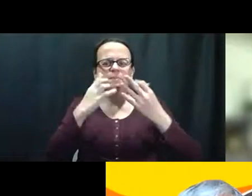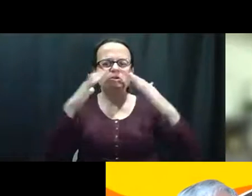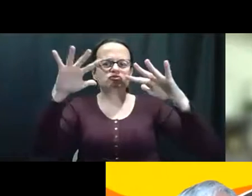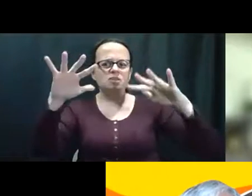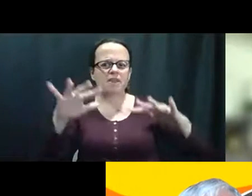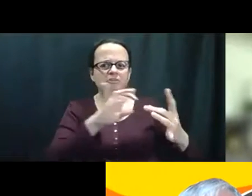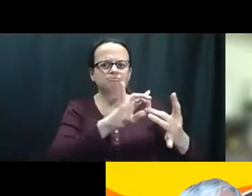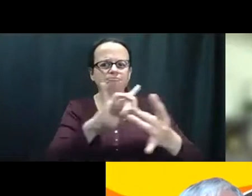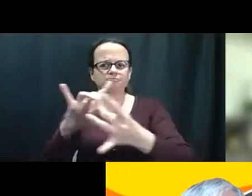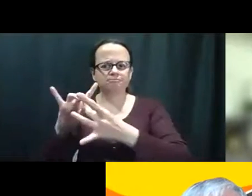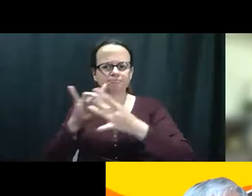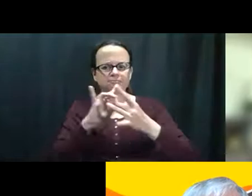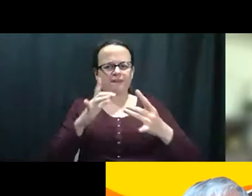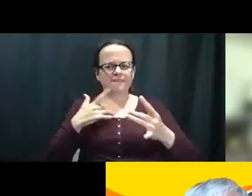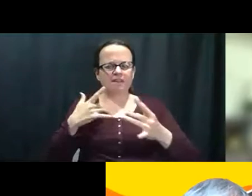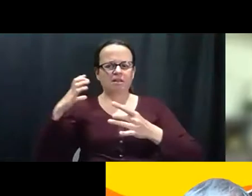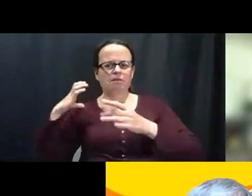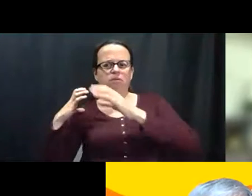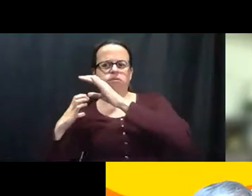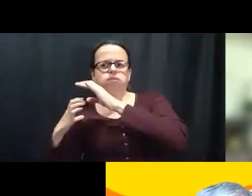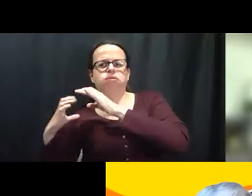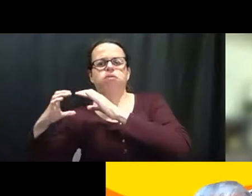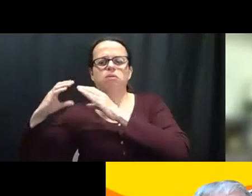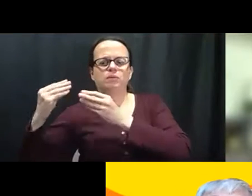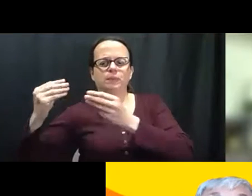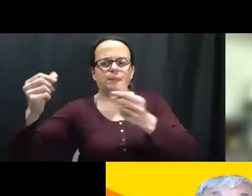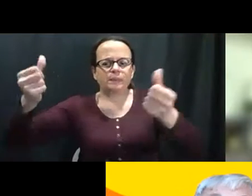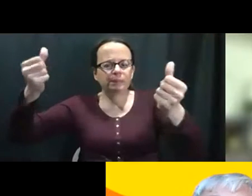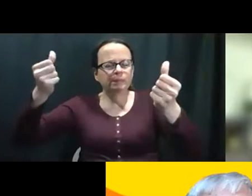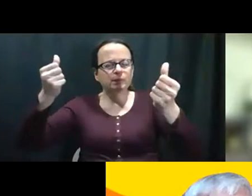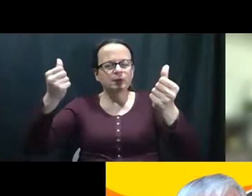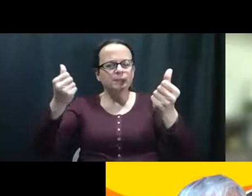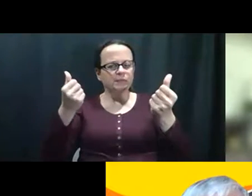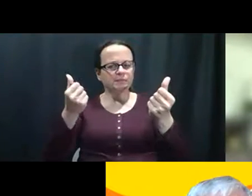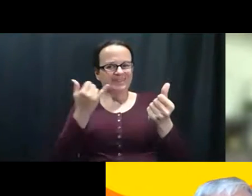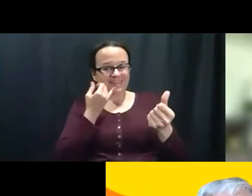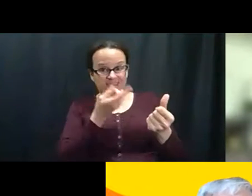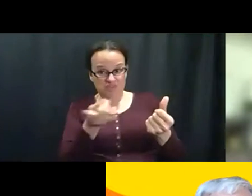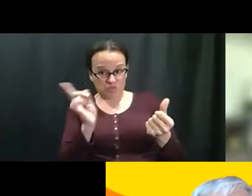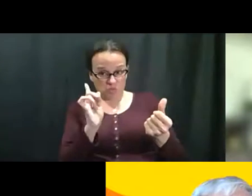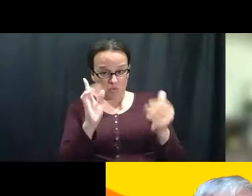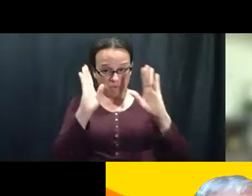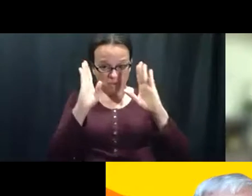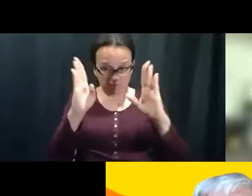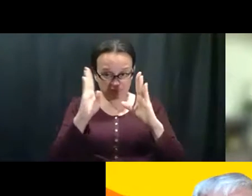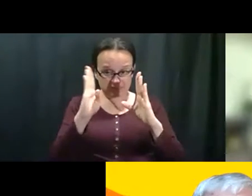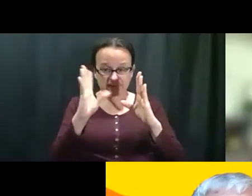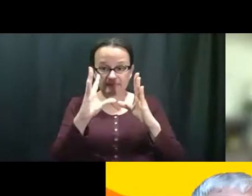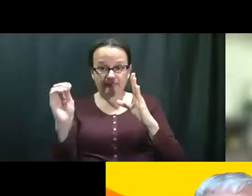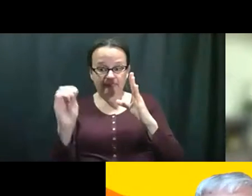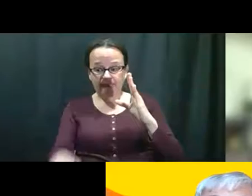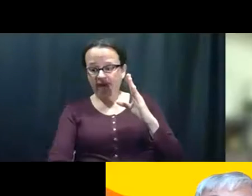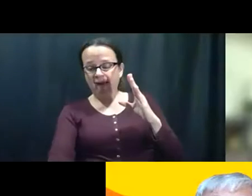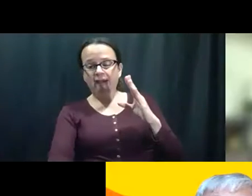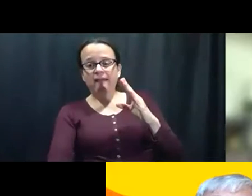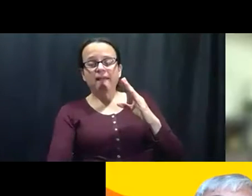familia se pudo relajar. Y, y todo ese peso fue levantado, alzado en nuestros hombros. si